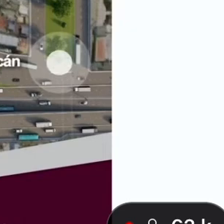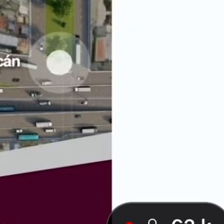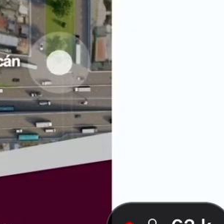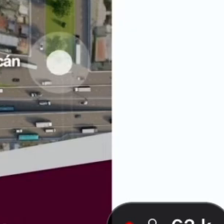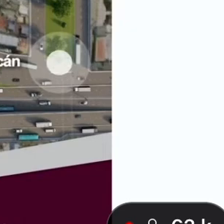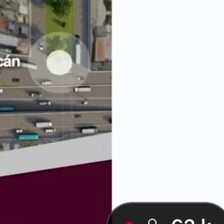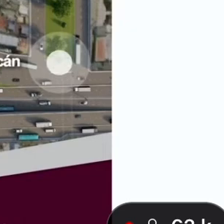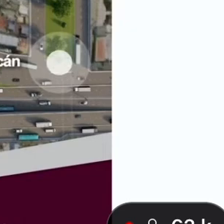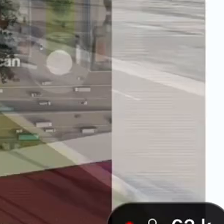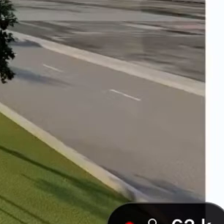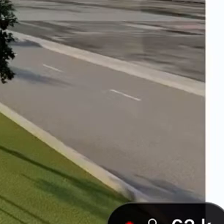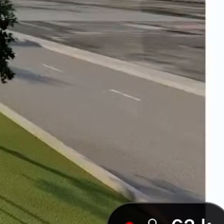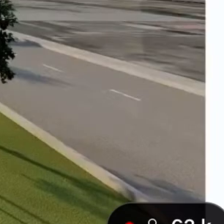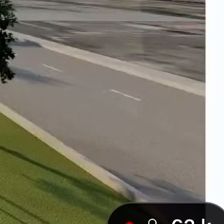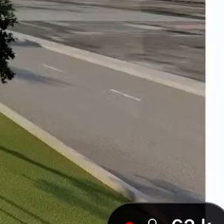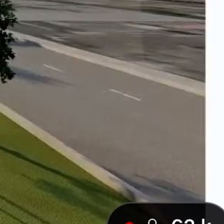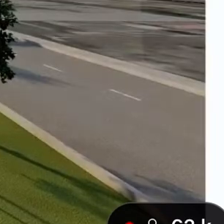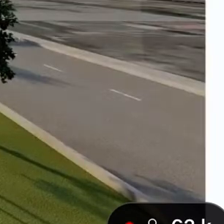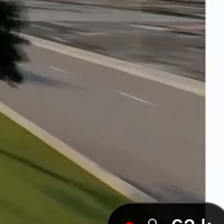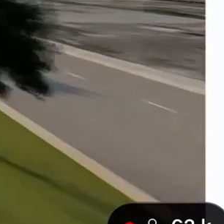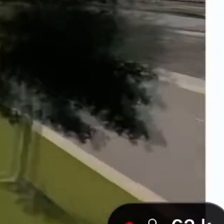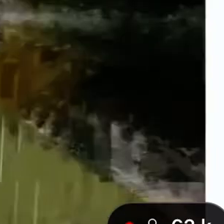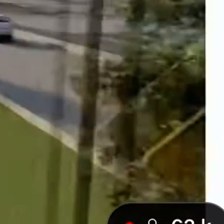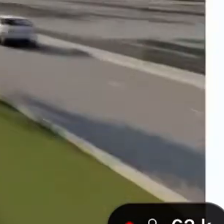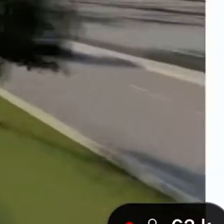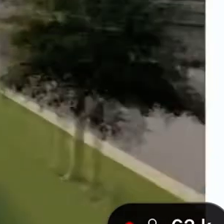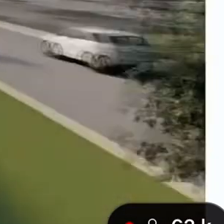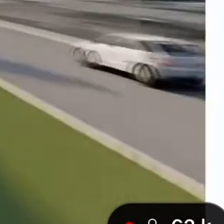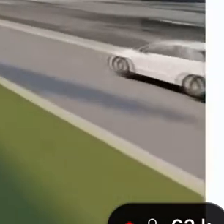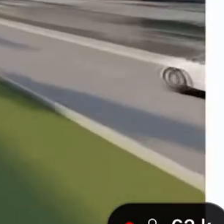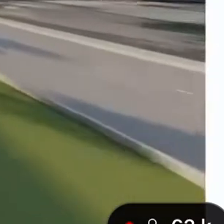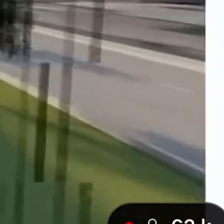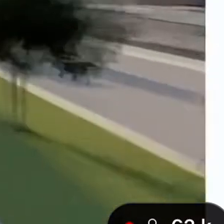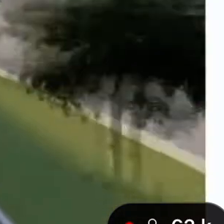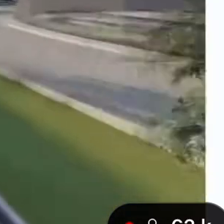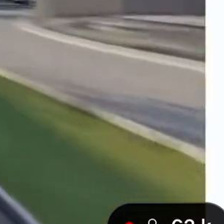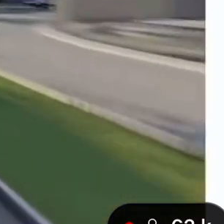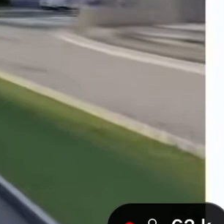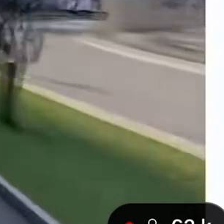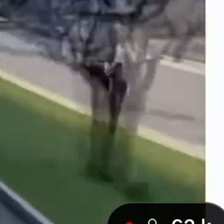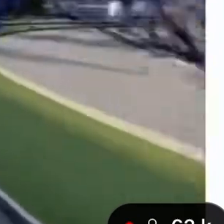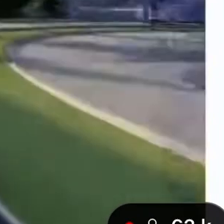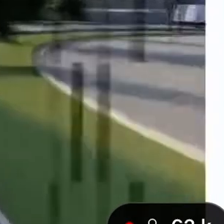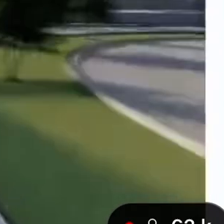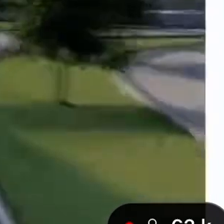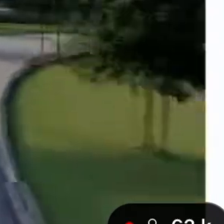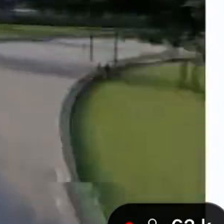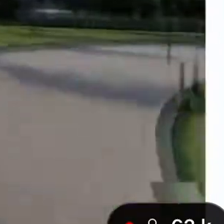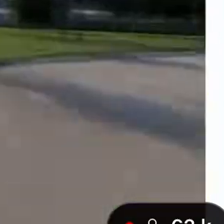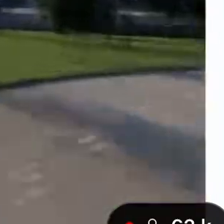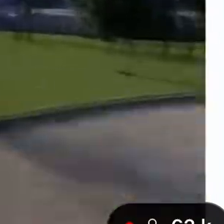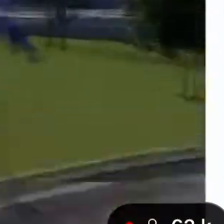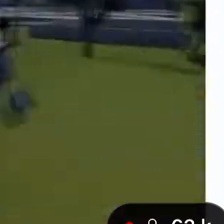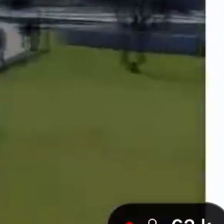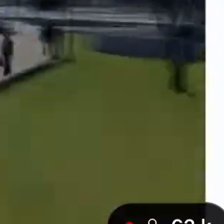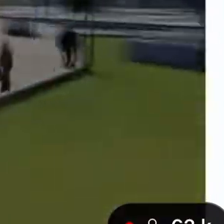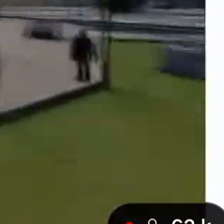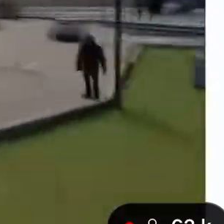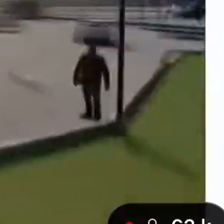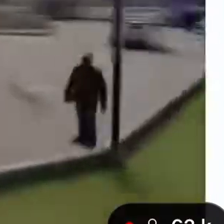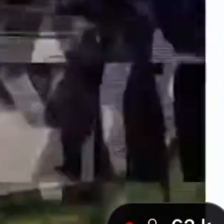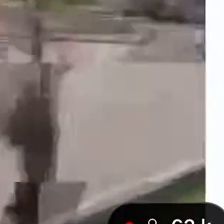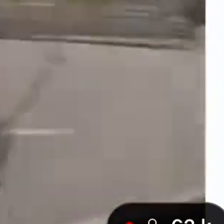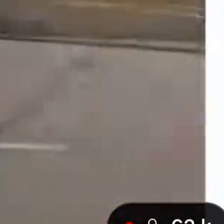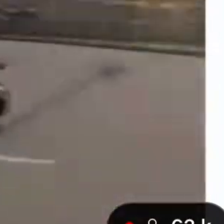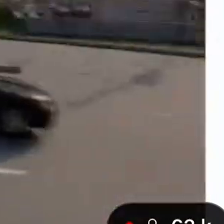Tlaxcala, con un apoyo directo de flujo para 21 mil vehículos. Esto nos ayuda a impulsar la economía y a generar mejores